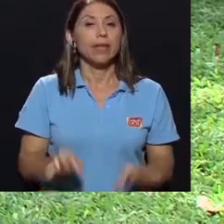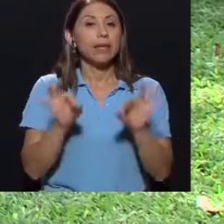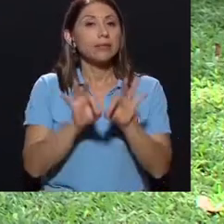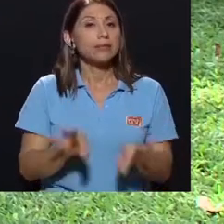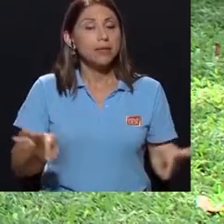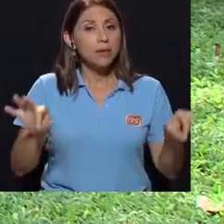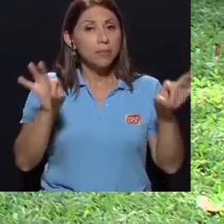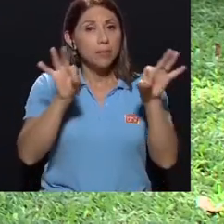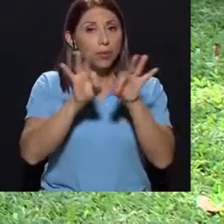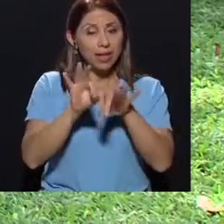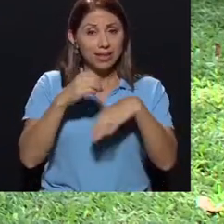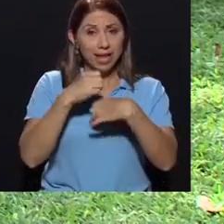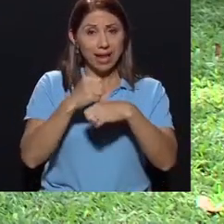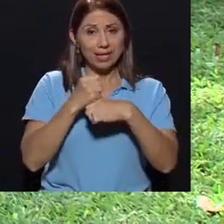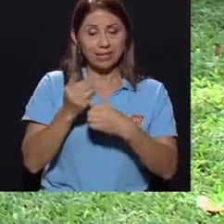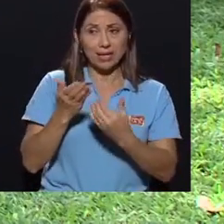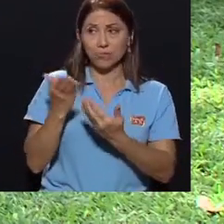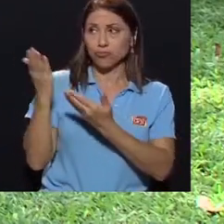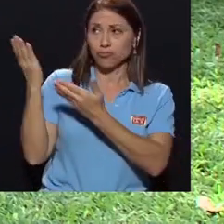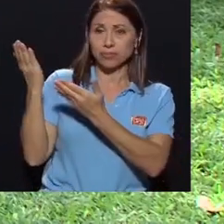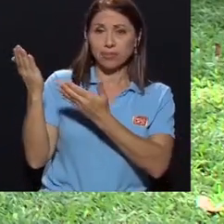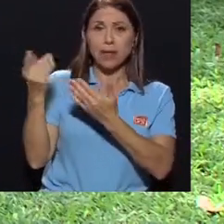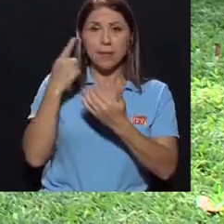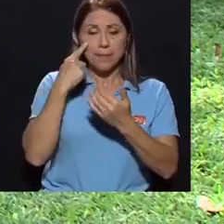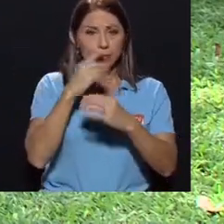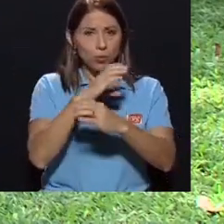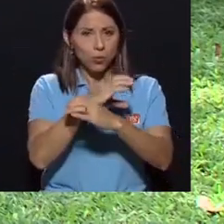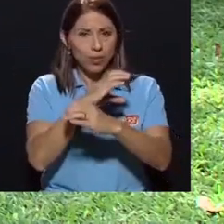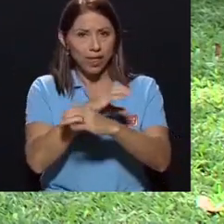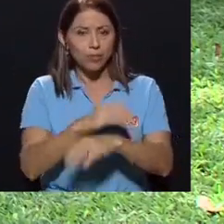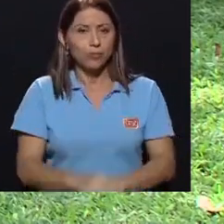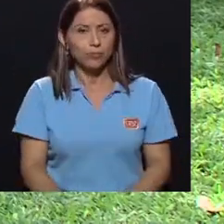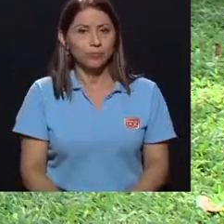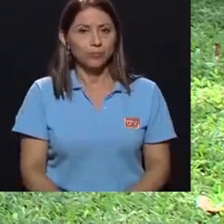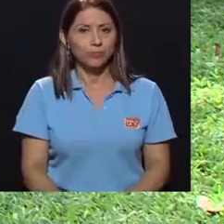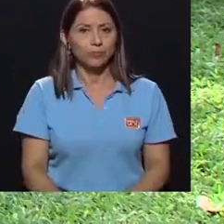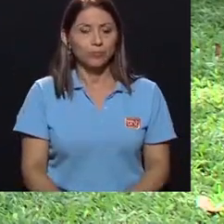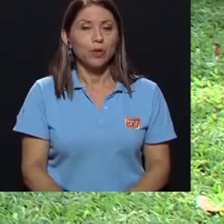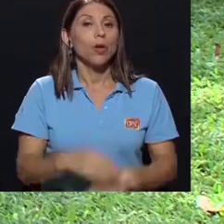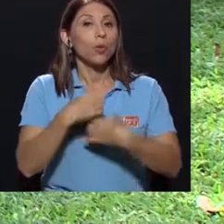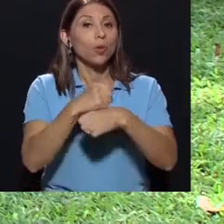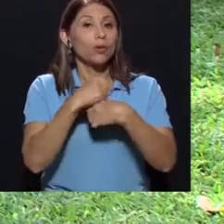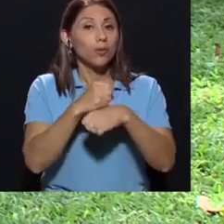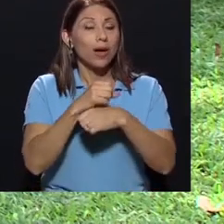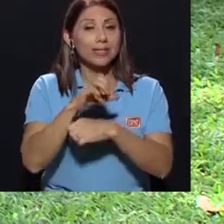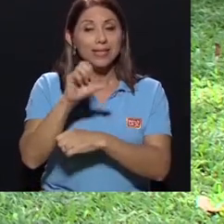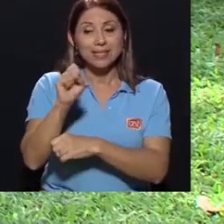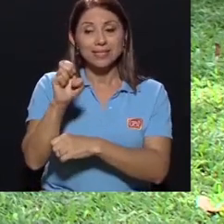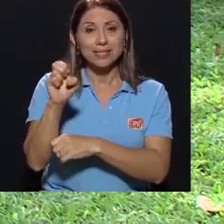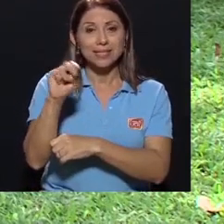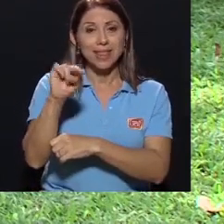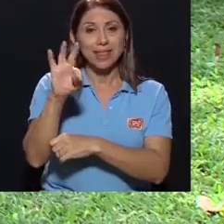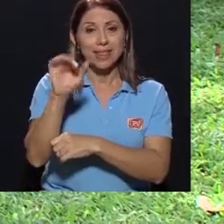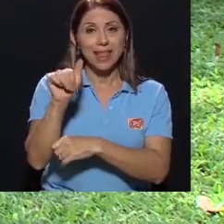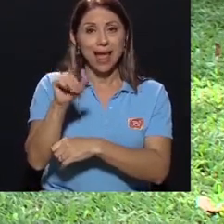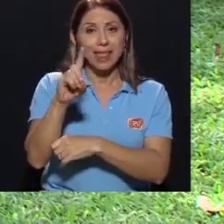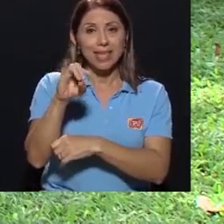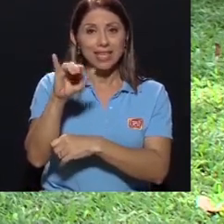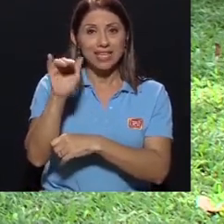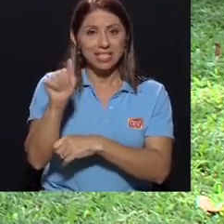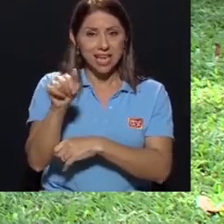a la hora de realizar la sentadilla, tener el siguiente cuidado. Cuando se realiza la sentadilla, no se debe